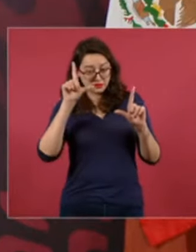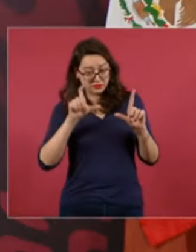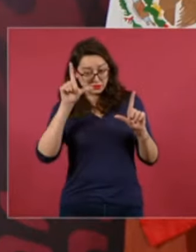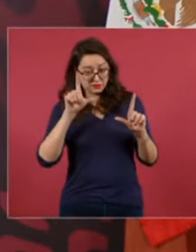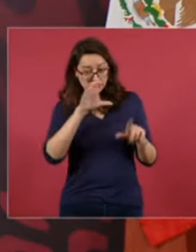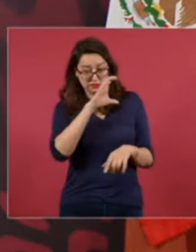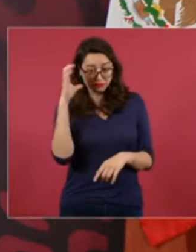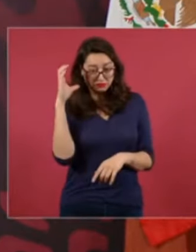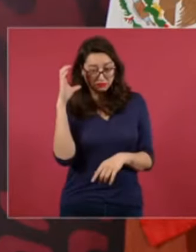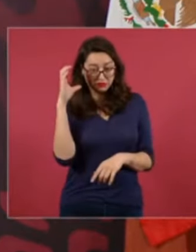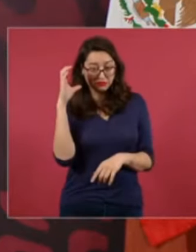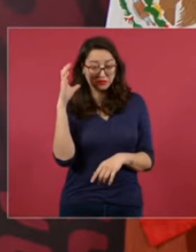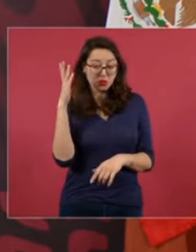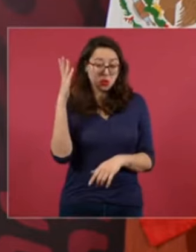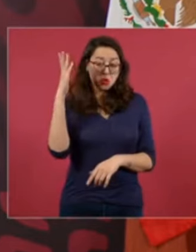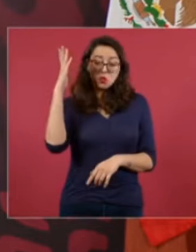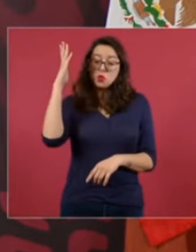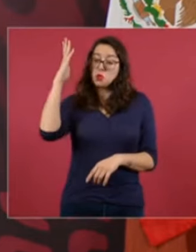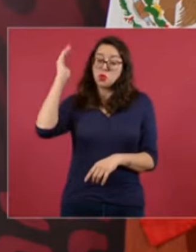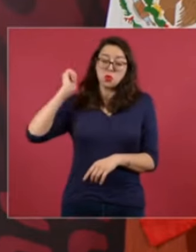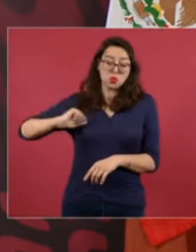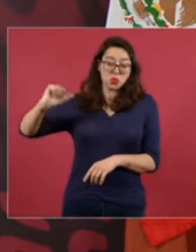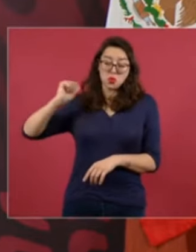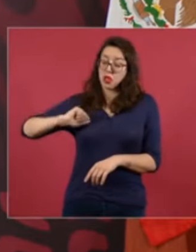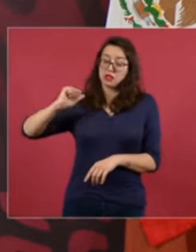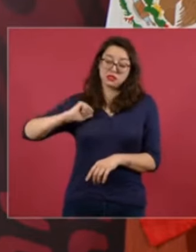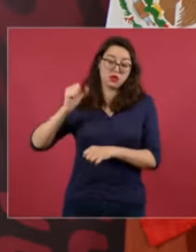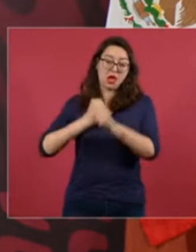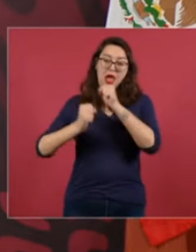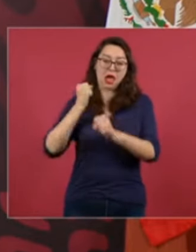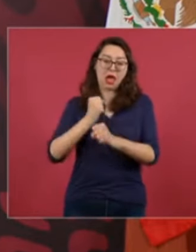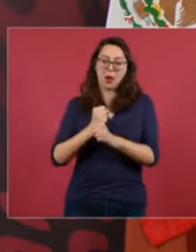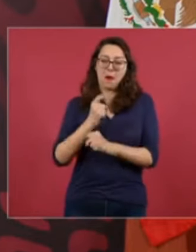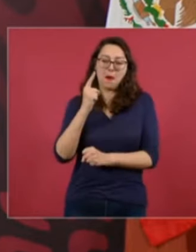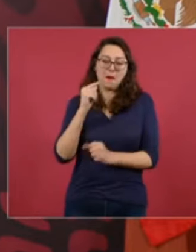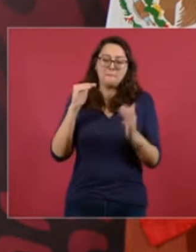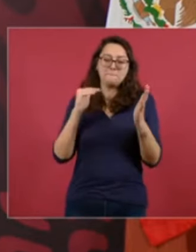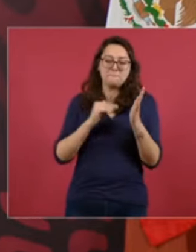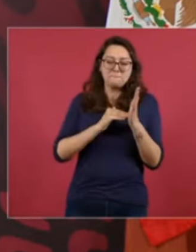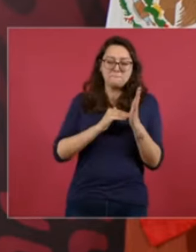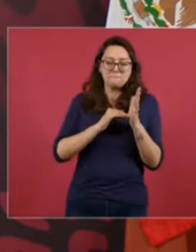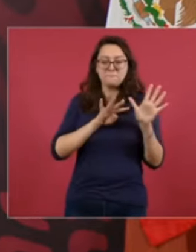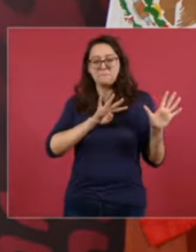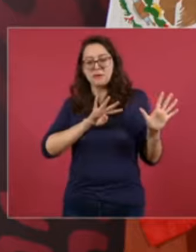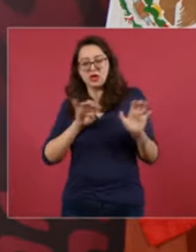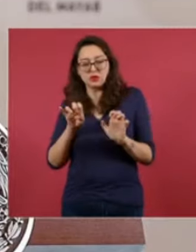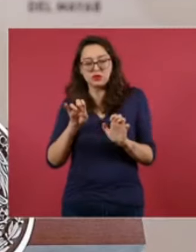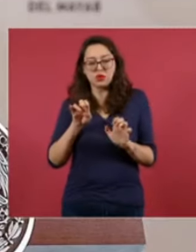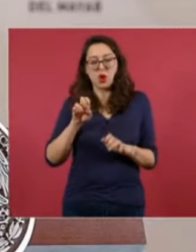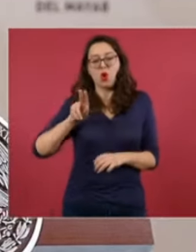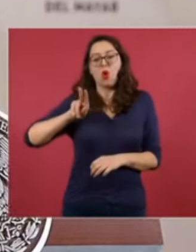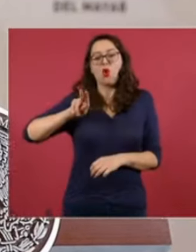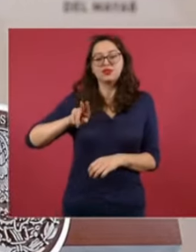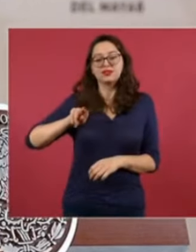Pues por allá, por los años 1980, cuando todavía...